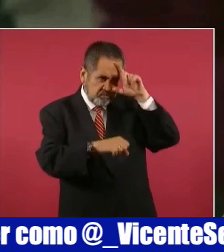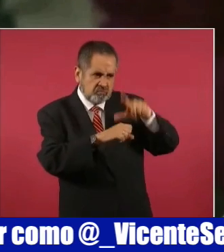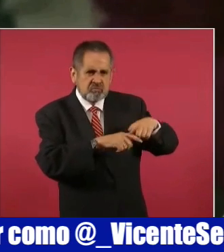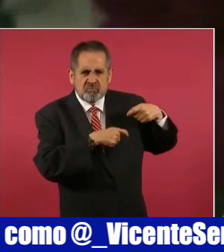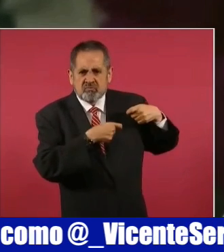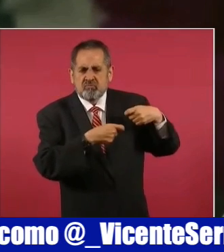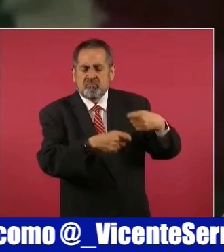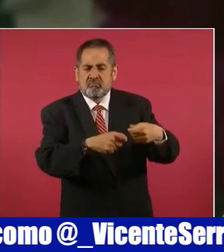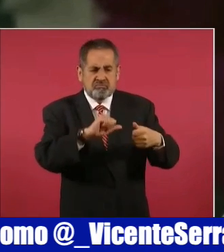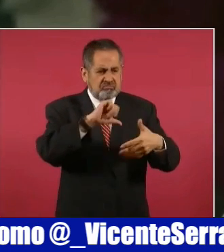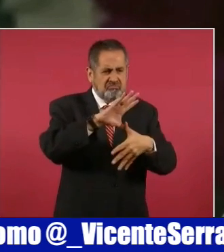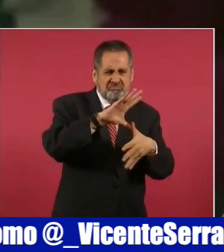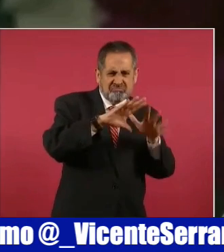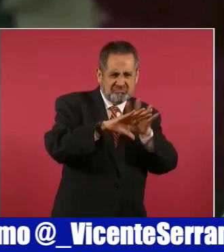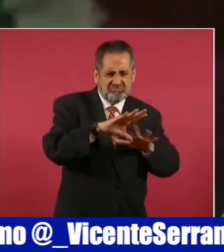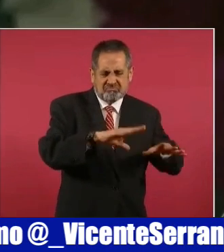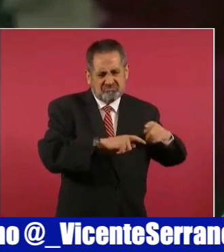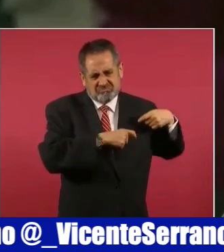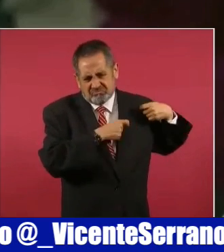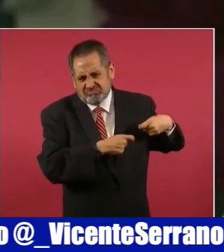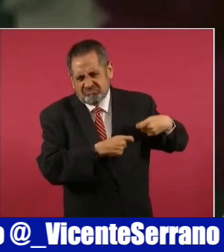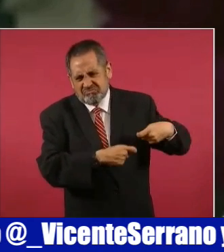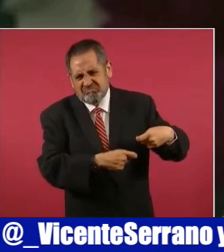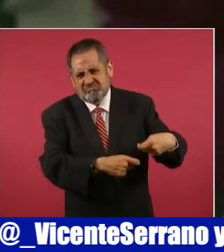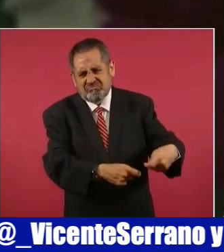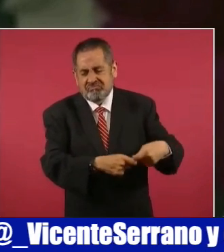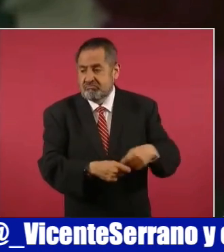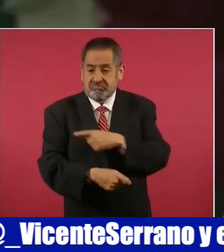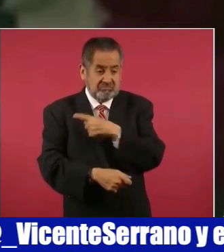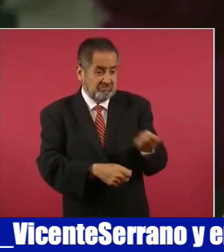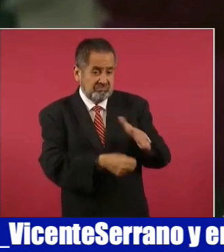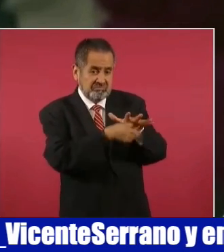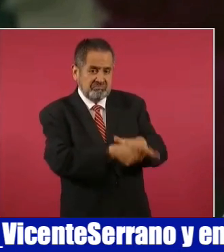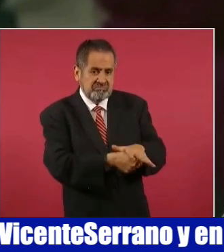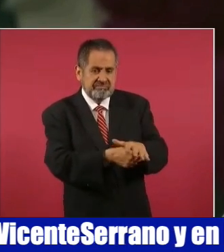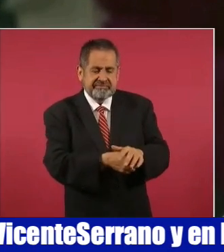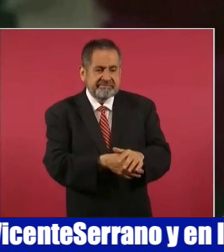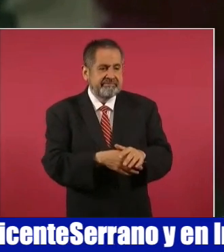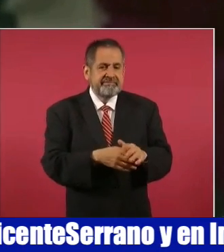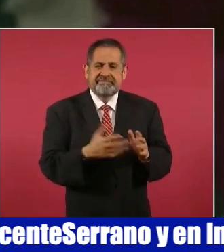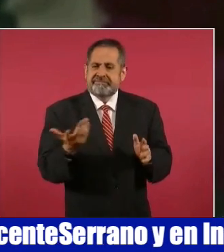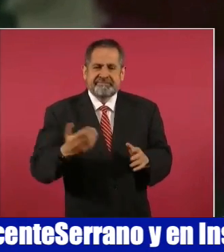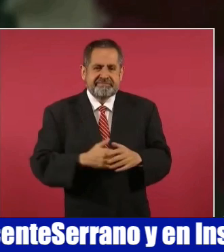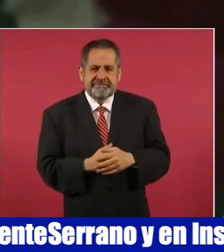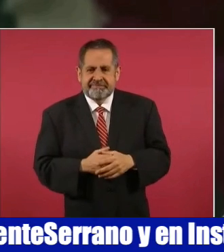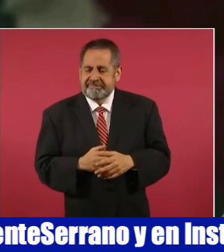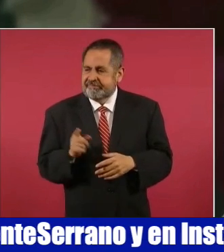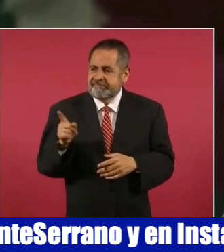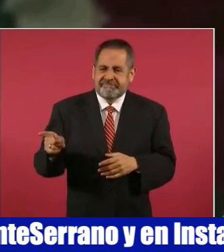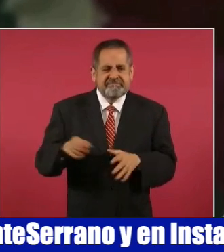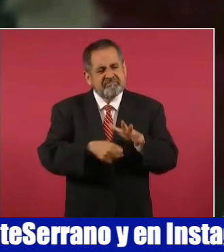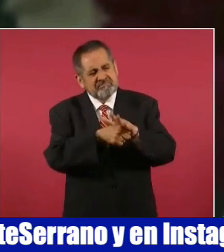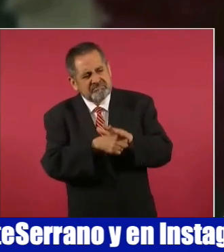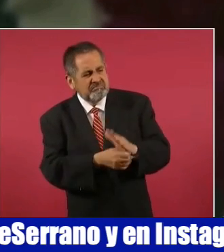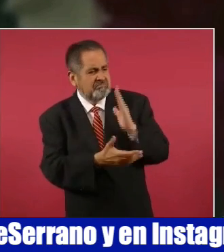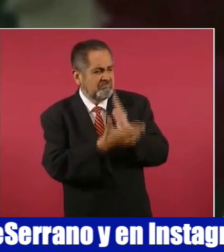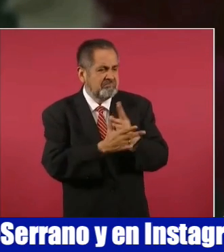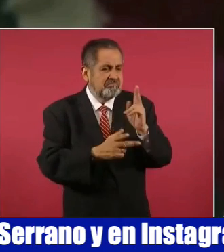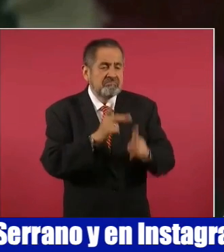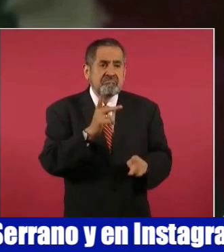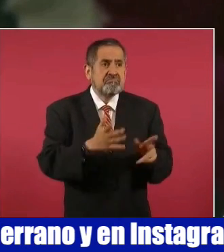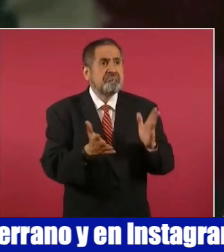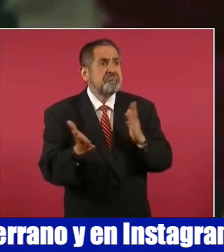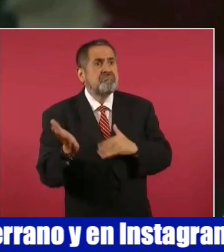originarias de América, por el contrario, detienen, cancelan y atrofian el